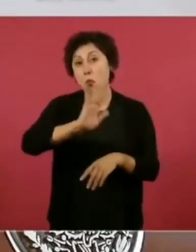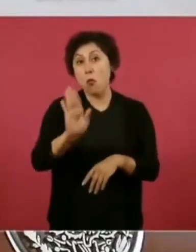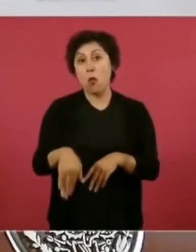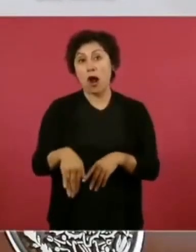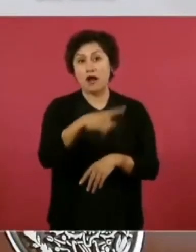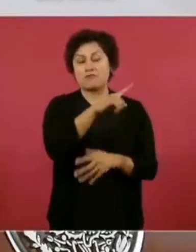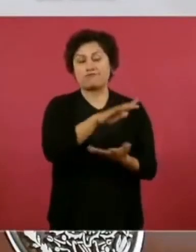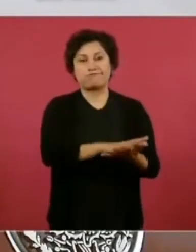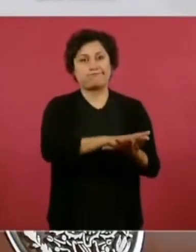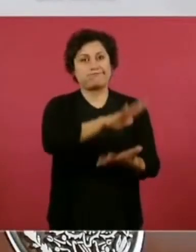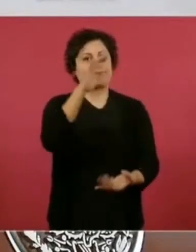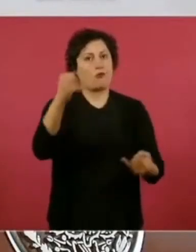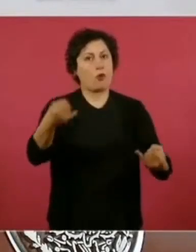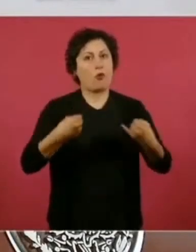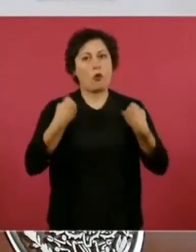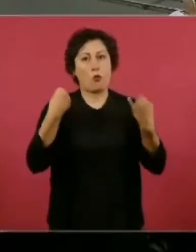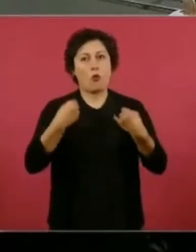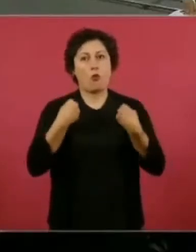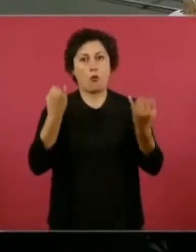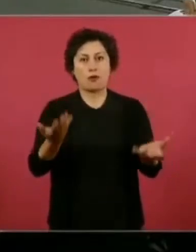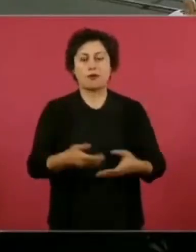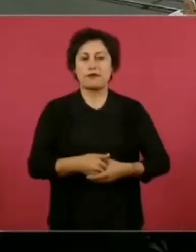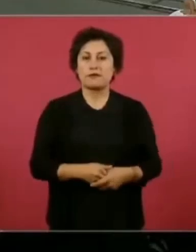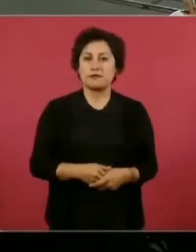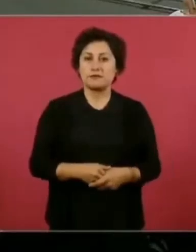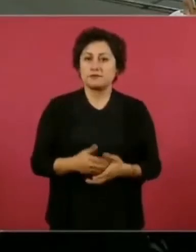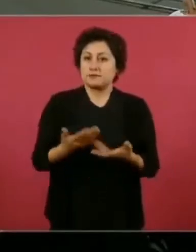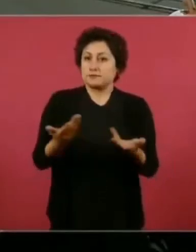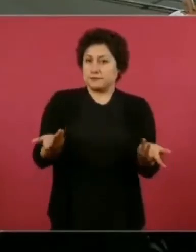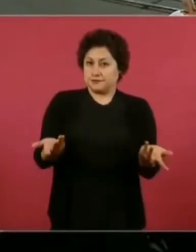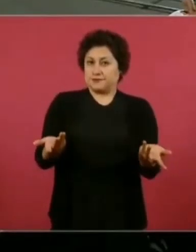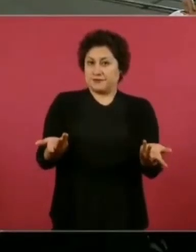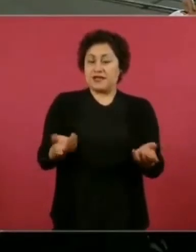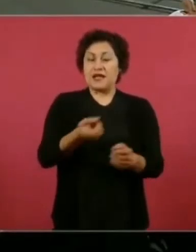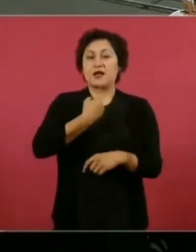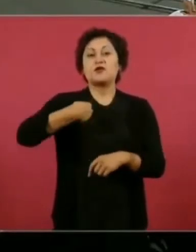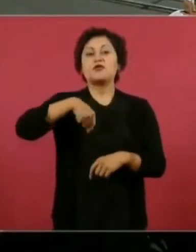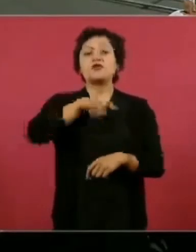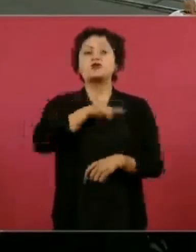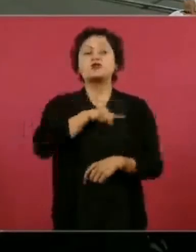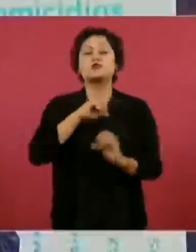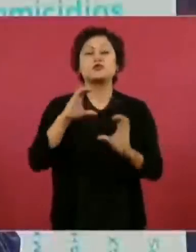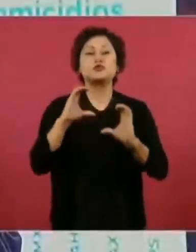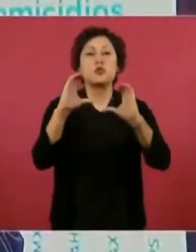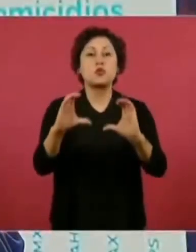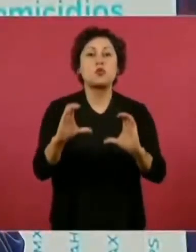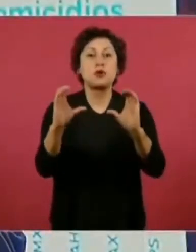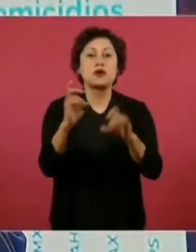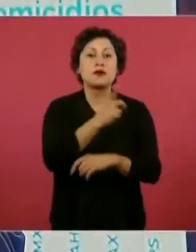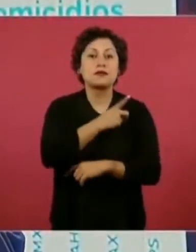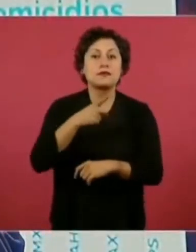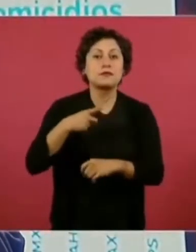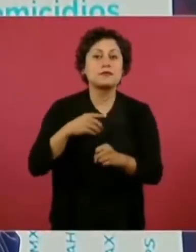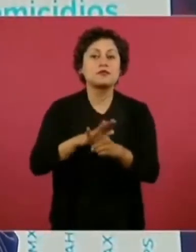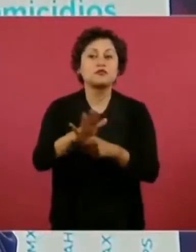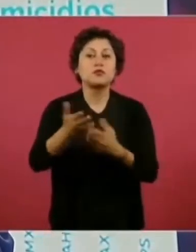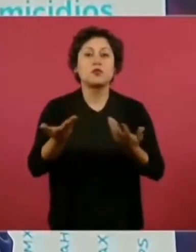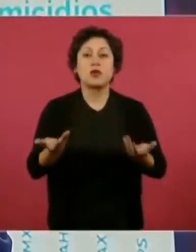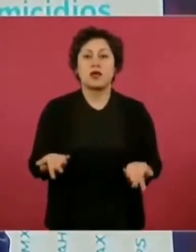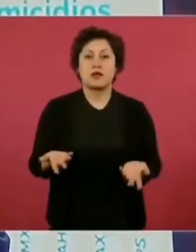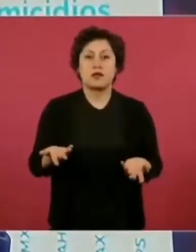Entonces, ¿qué tenemos nosotros que cuidar? Que no aumente